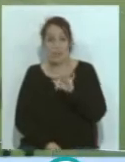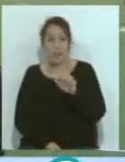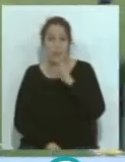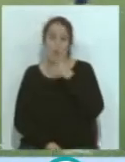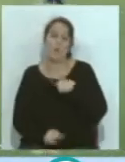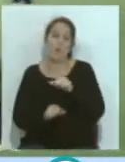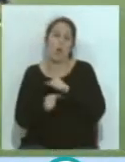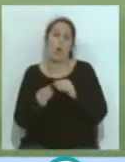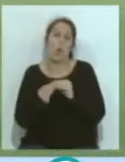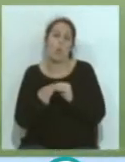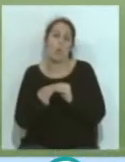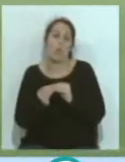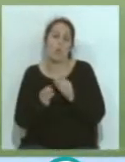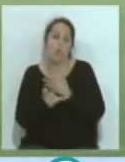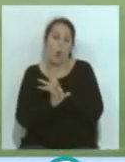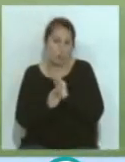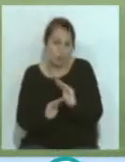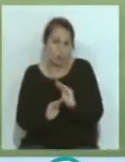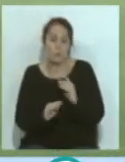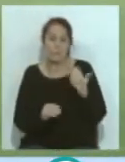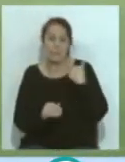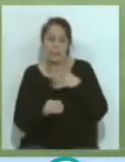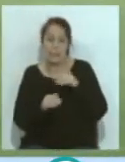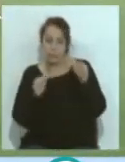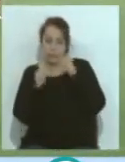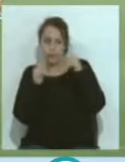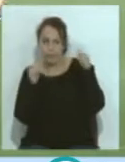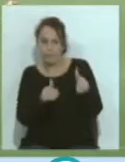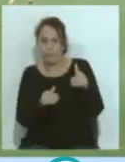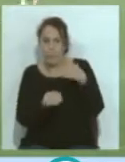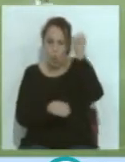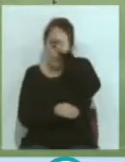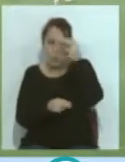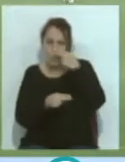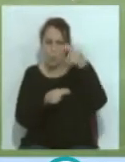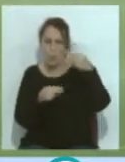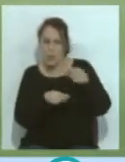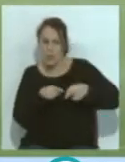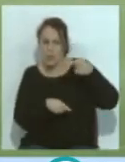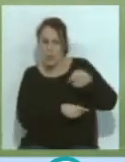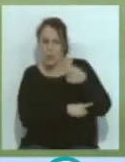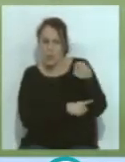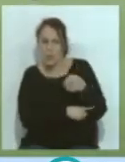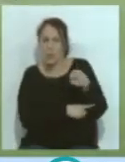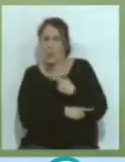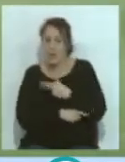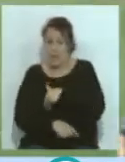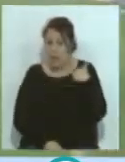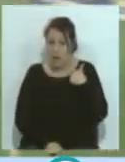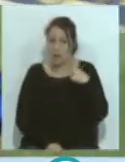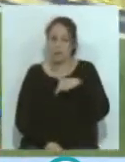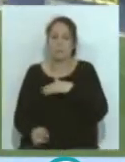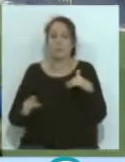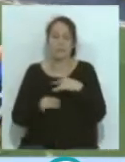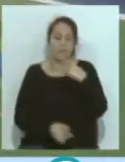jugar, estuvo en los focos de la opinión pública en general, y este partido